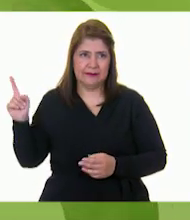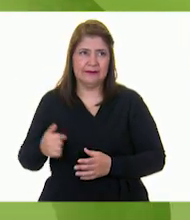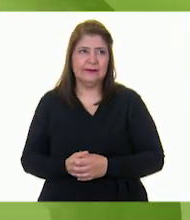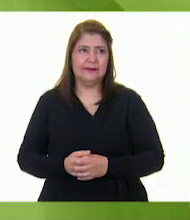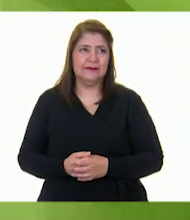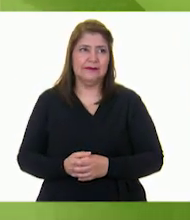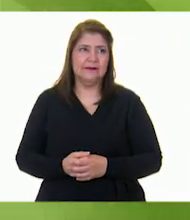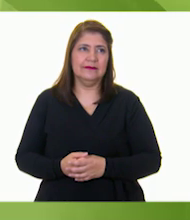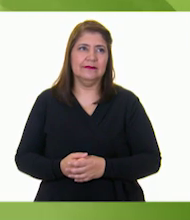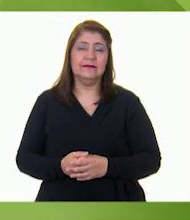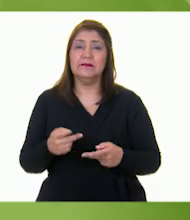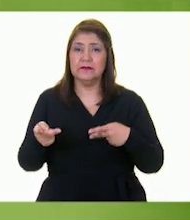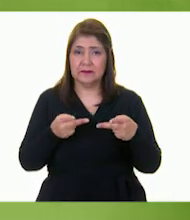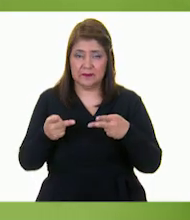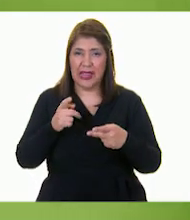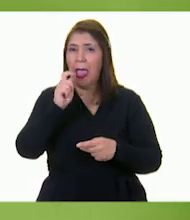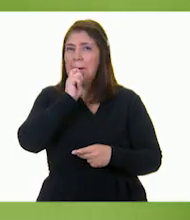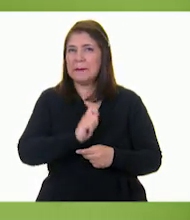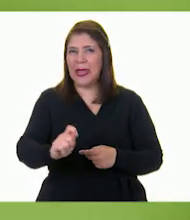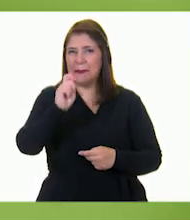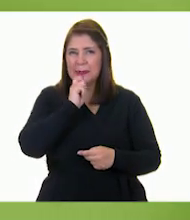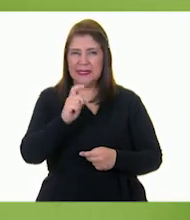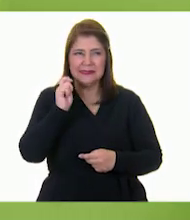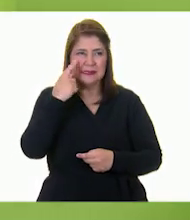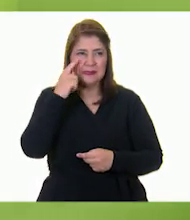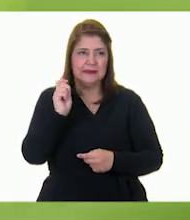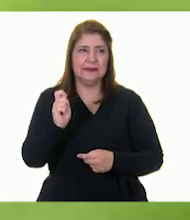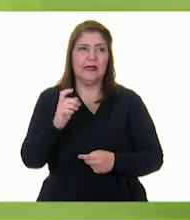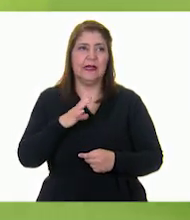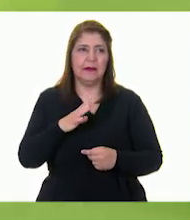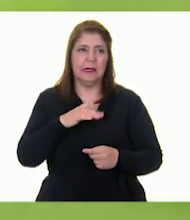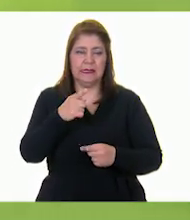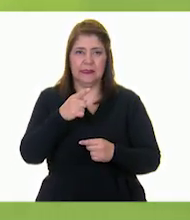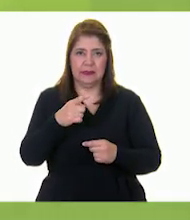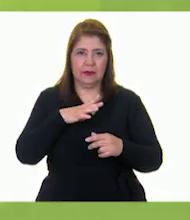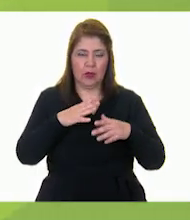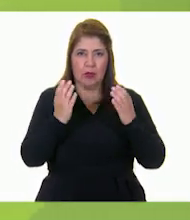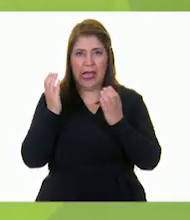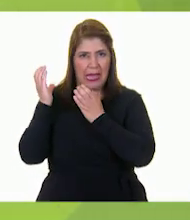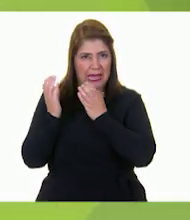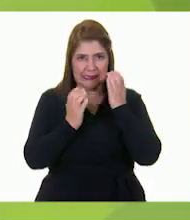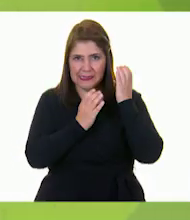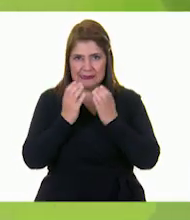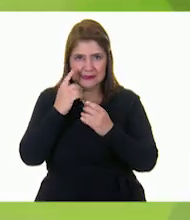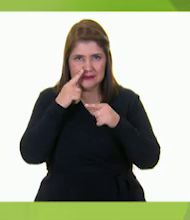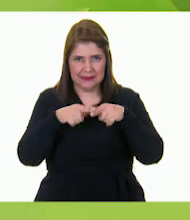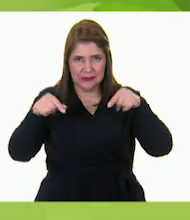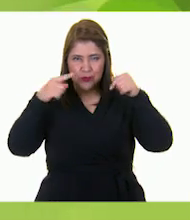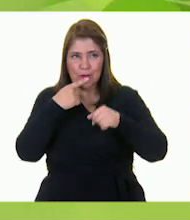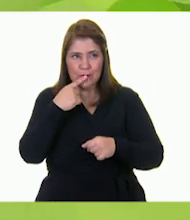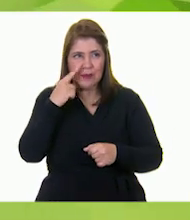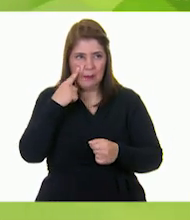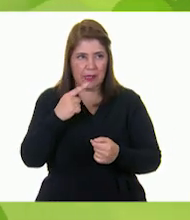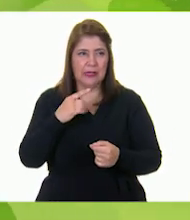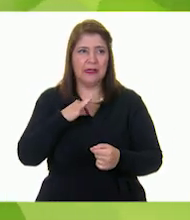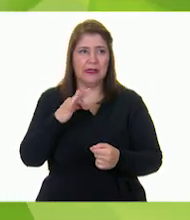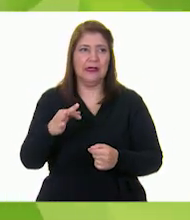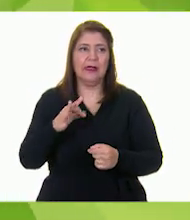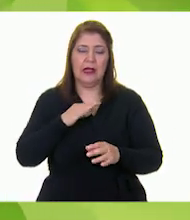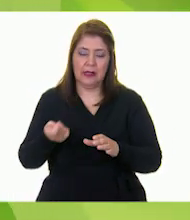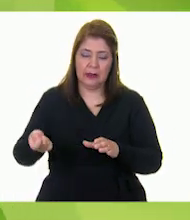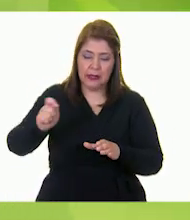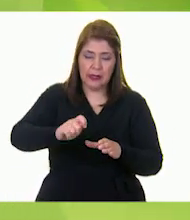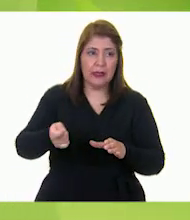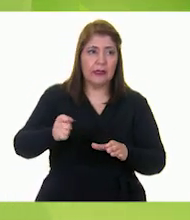Para preparar esta paleta de sandía necesitaremos ponerla en un plato y después agregarle